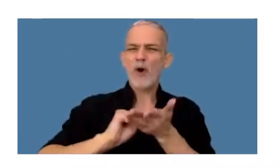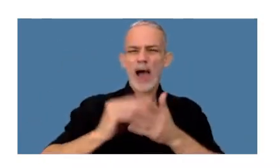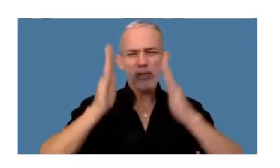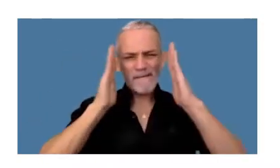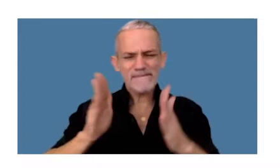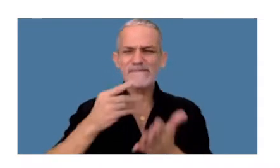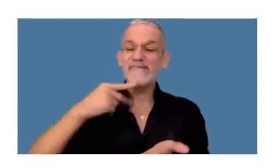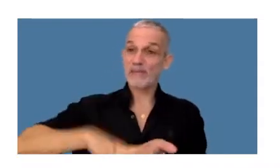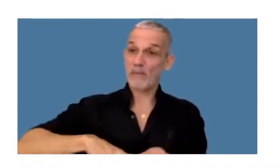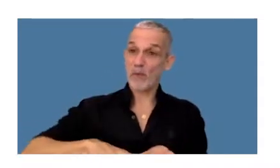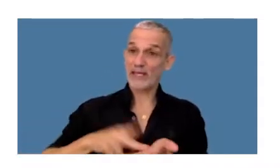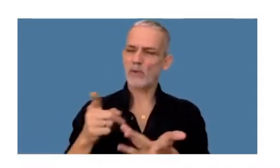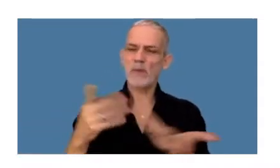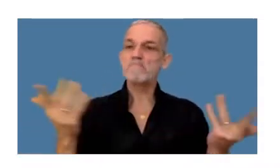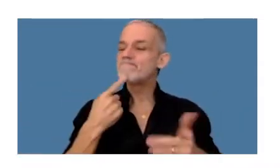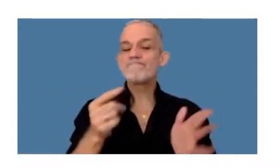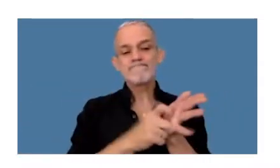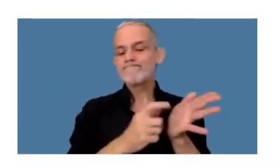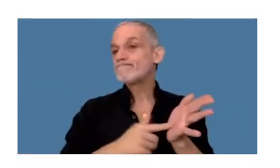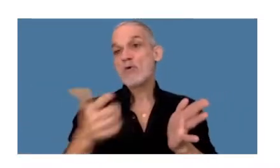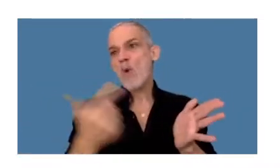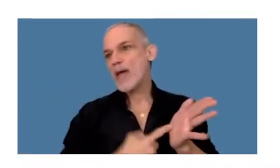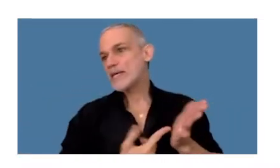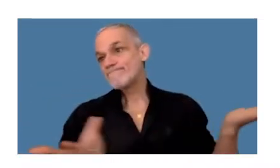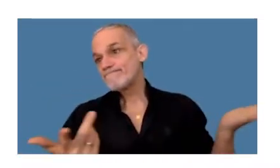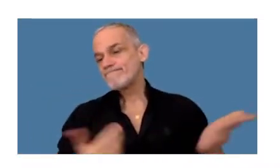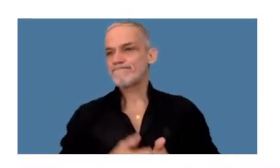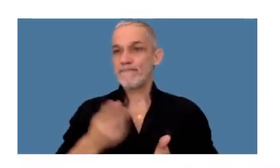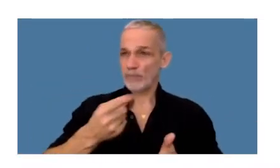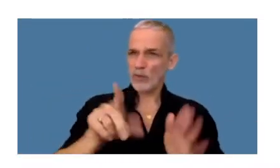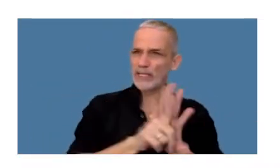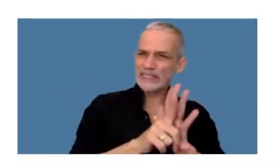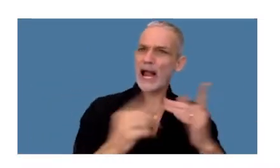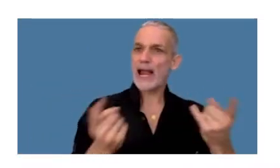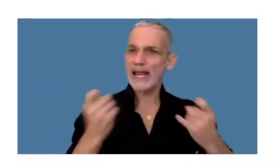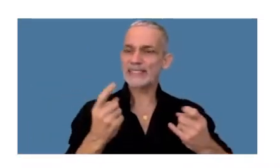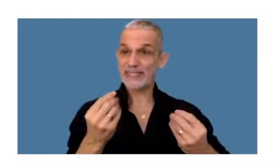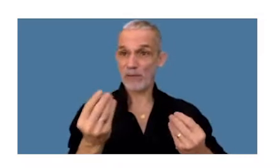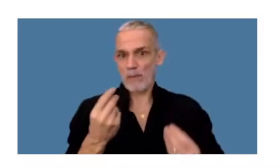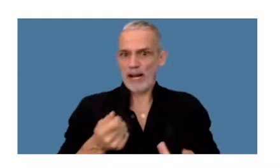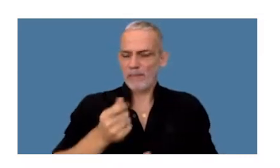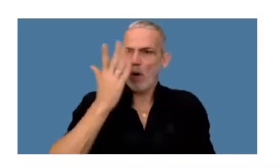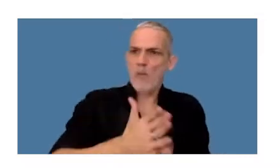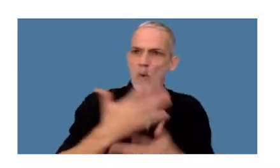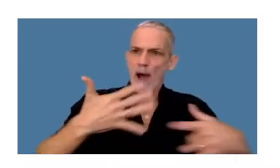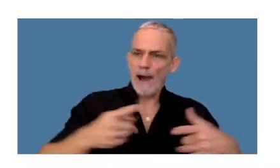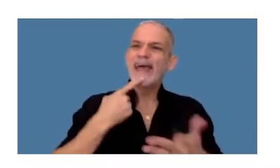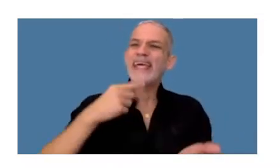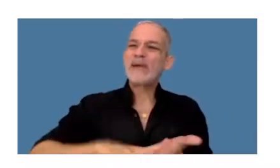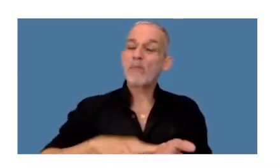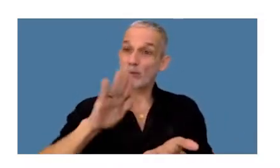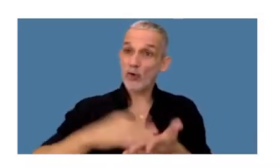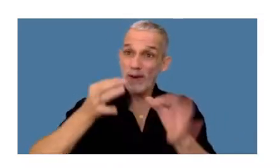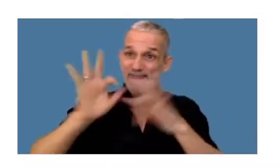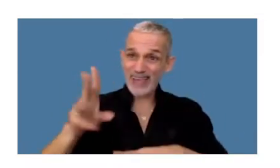han llegado a opinar que al no existir esta definición lo cual es un elemento esencial del hecho imponible el impuesto que recae sobre la